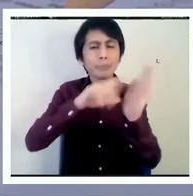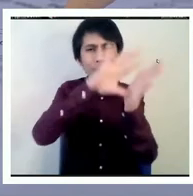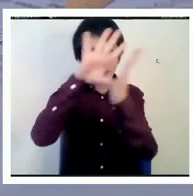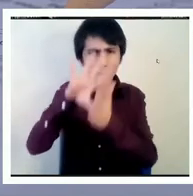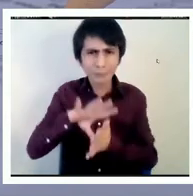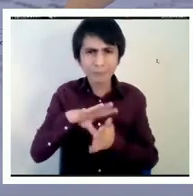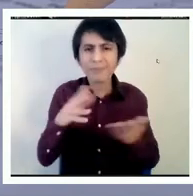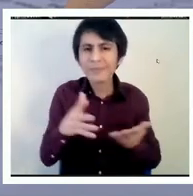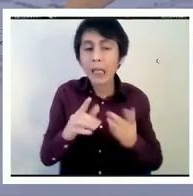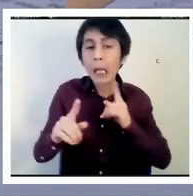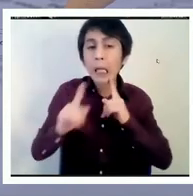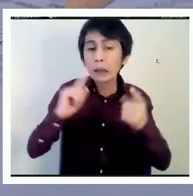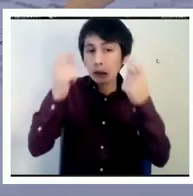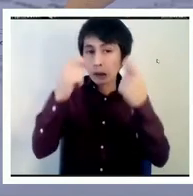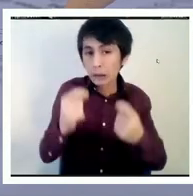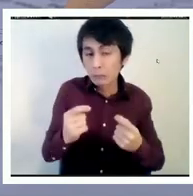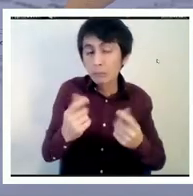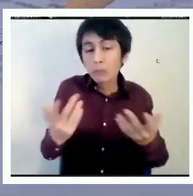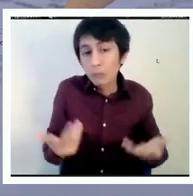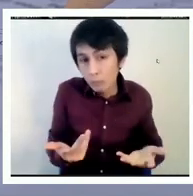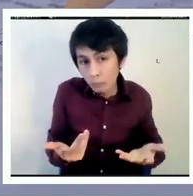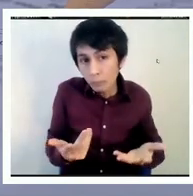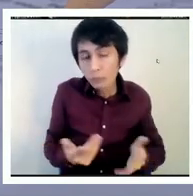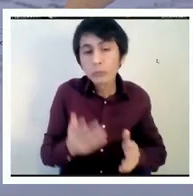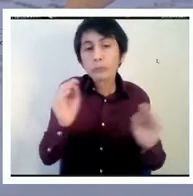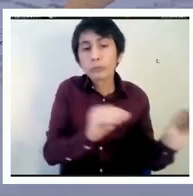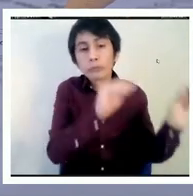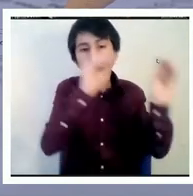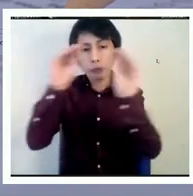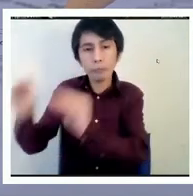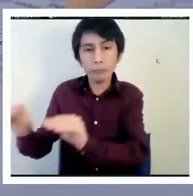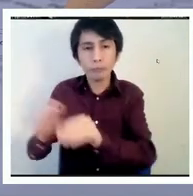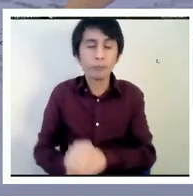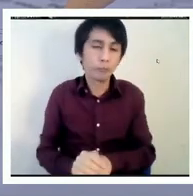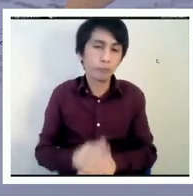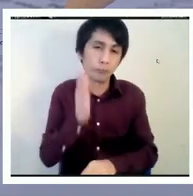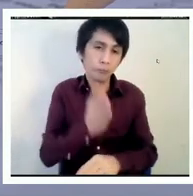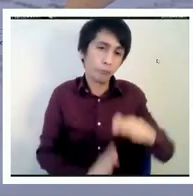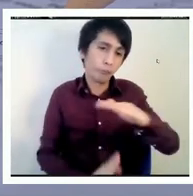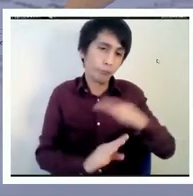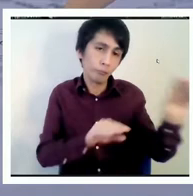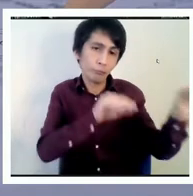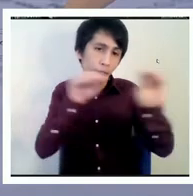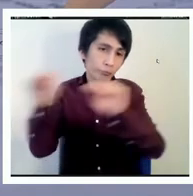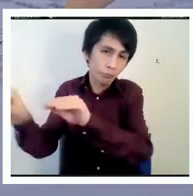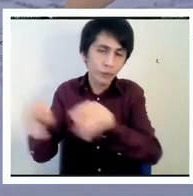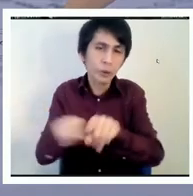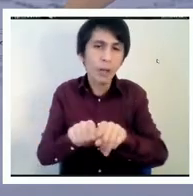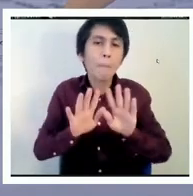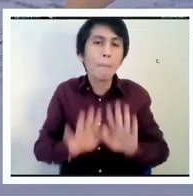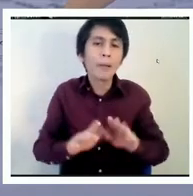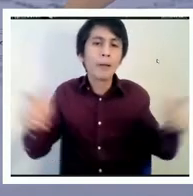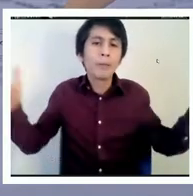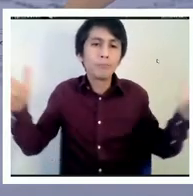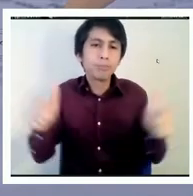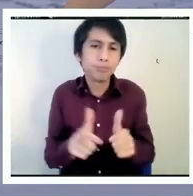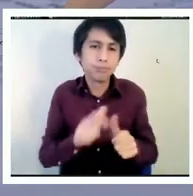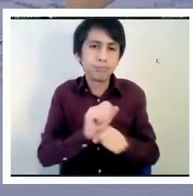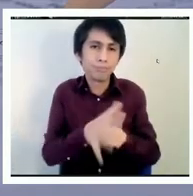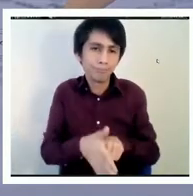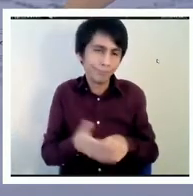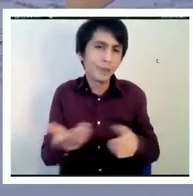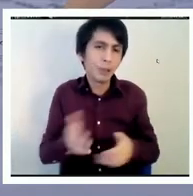simplemente fueron pospuestos hasta que baje la tasa de contagio, como Hong Kong y China, que